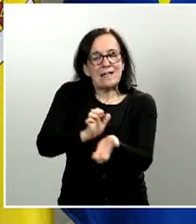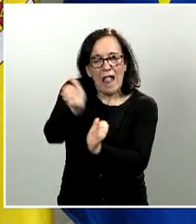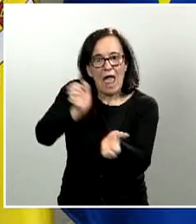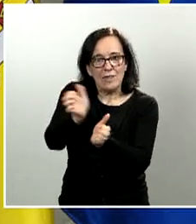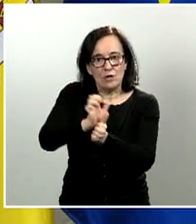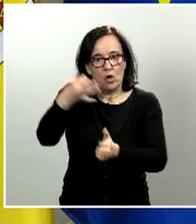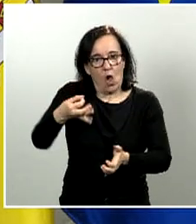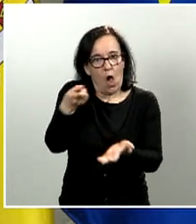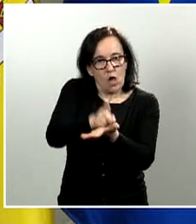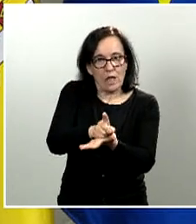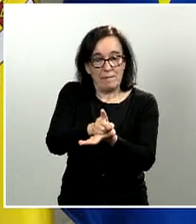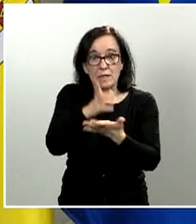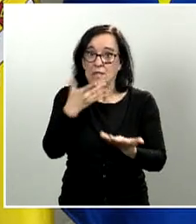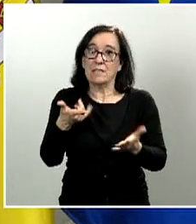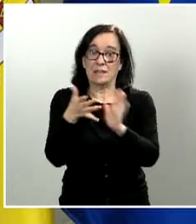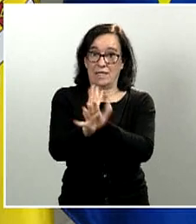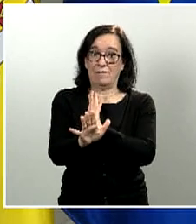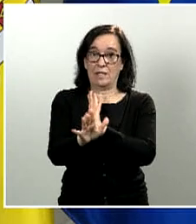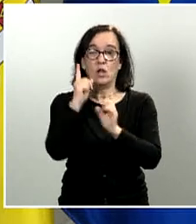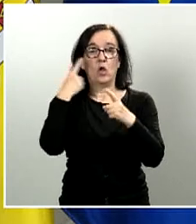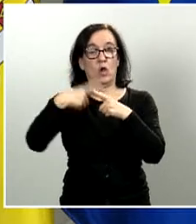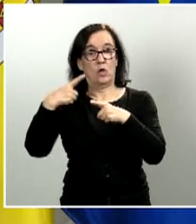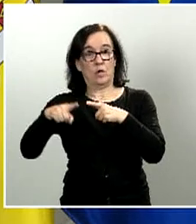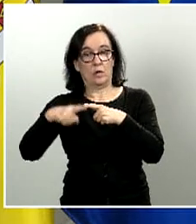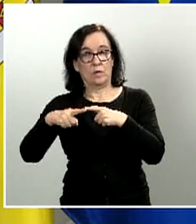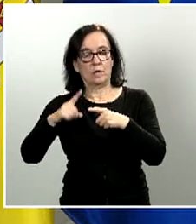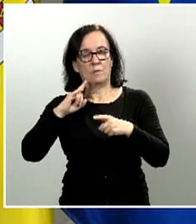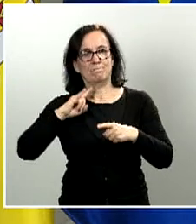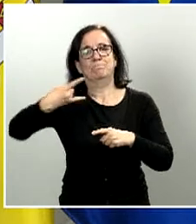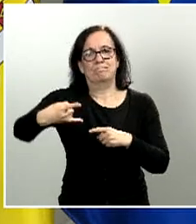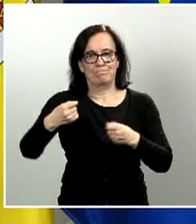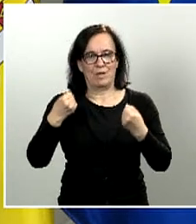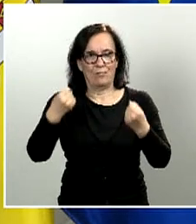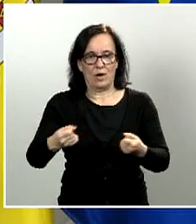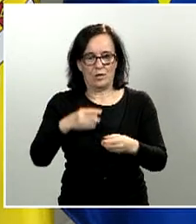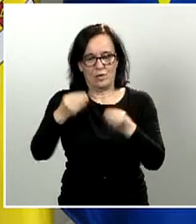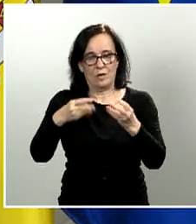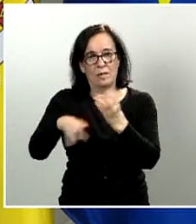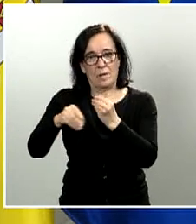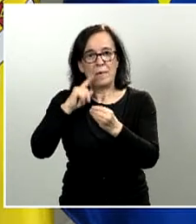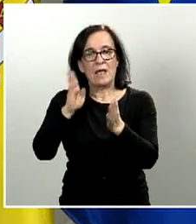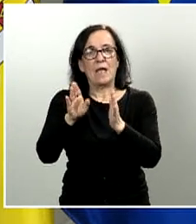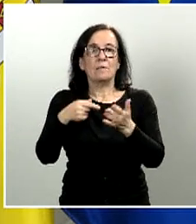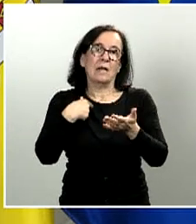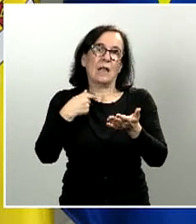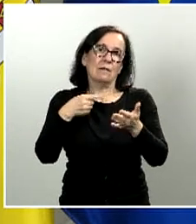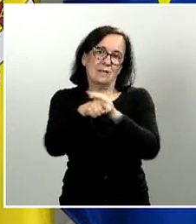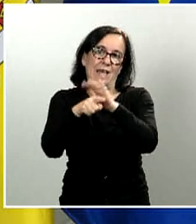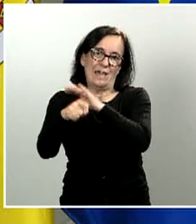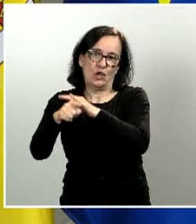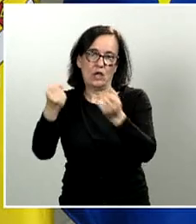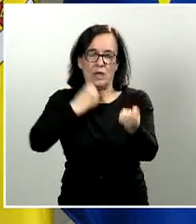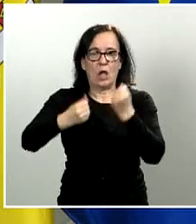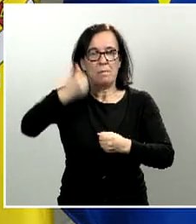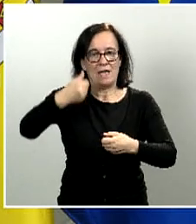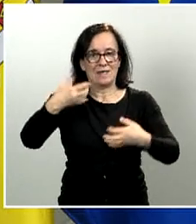Lo cual es un elemento de refuerzo adicional para la continuidad de las transacciones económicas, dando mayor seguridad a todas las